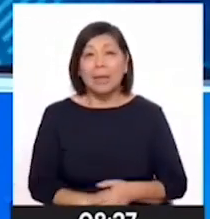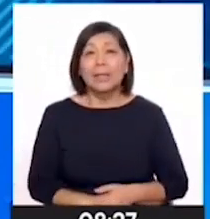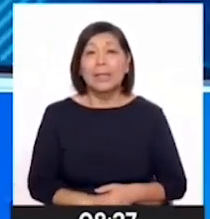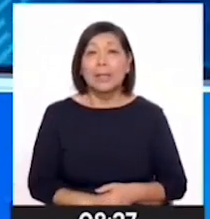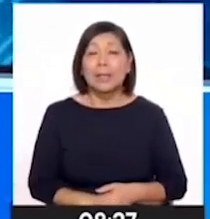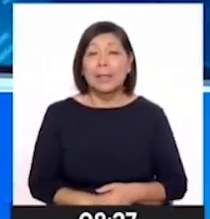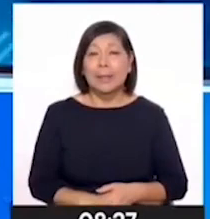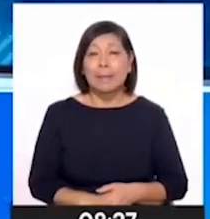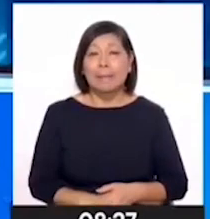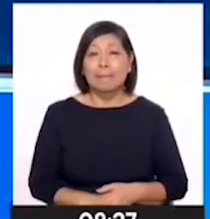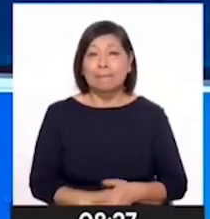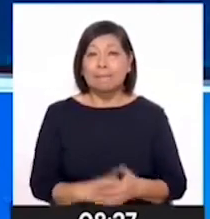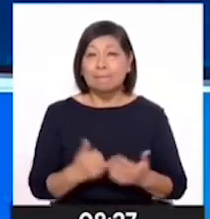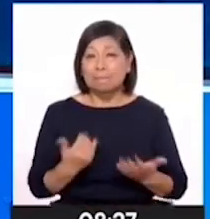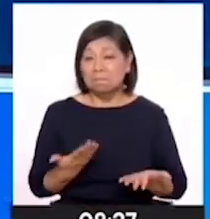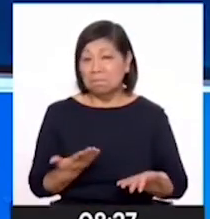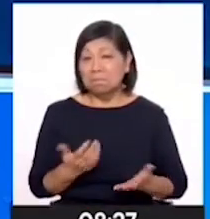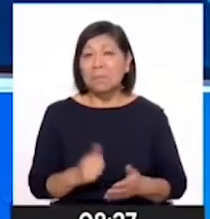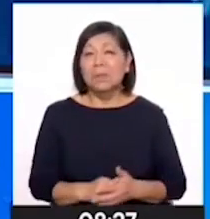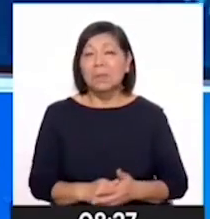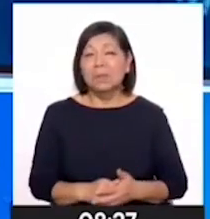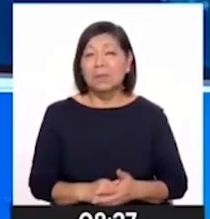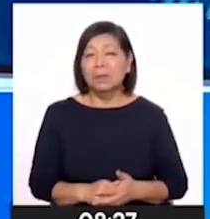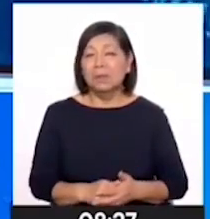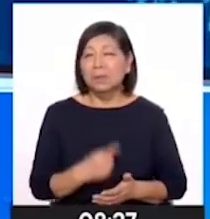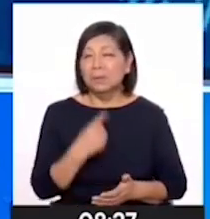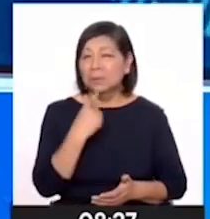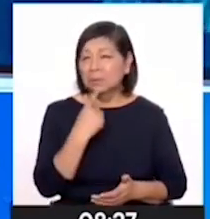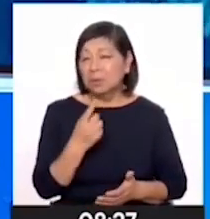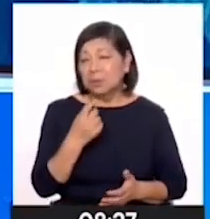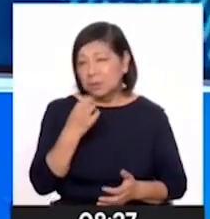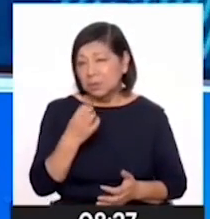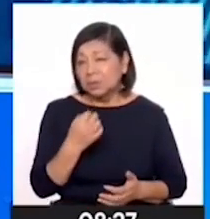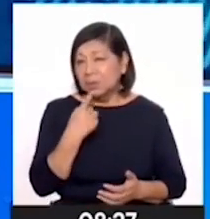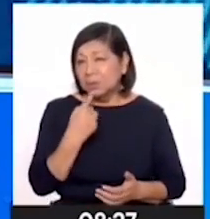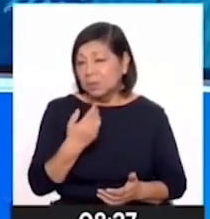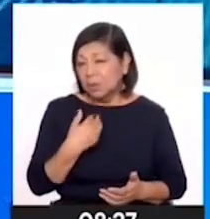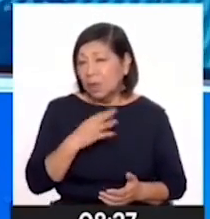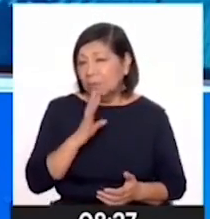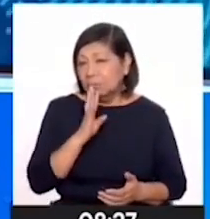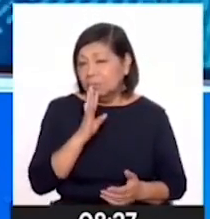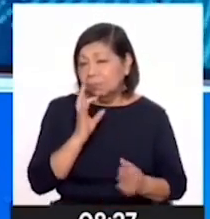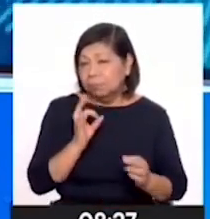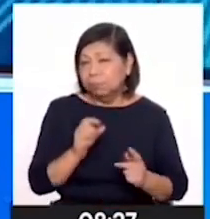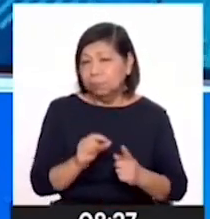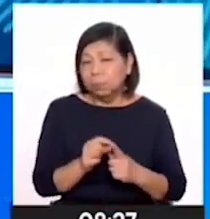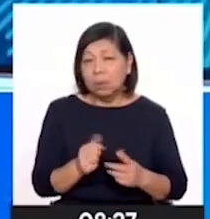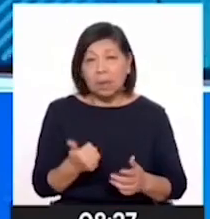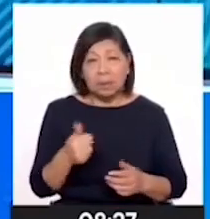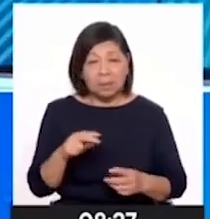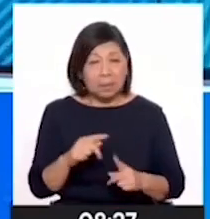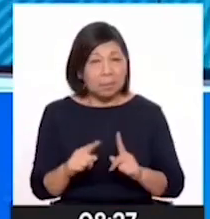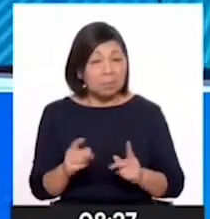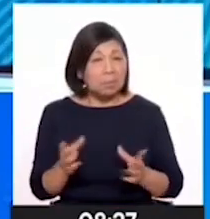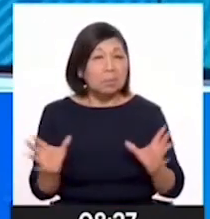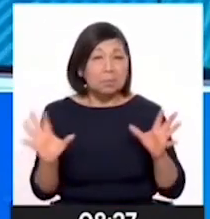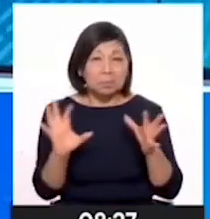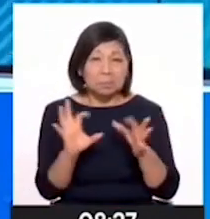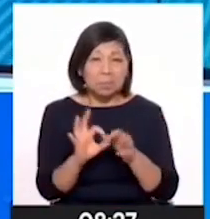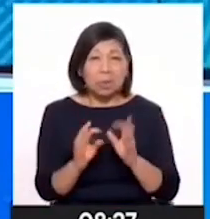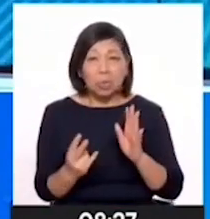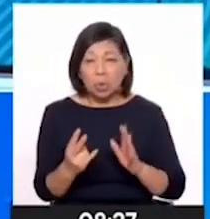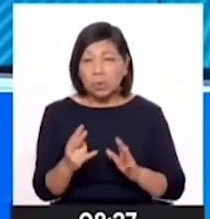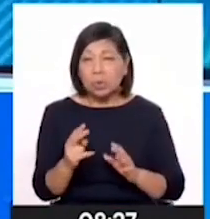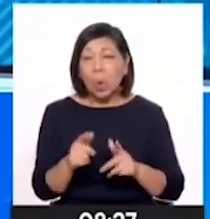Sí, mire, puedo decir, y esto lo he dicho, y yo me ratifico en mi palabra, la ANA solo ha considerado aproximadamente 12